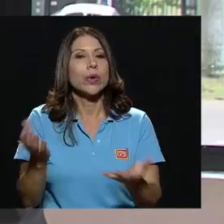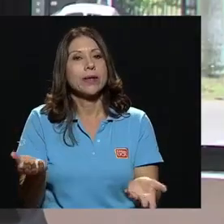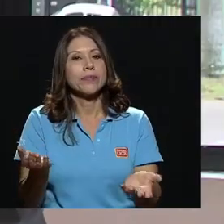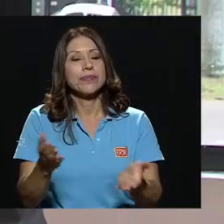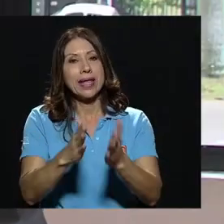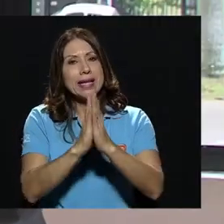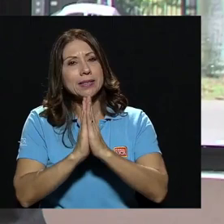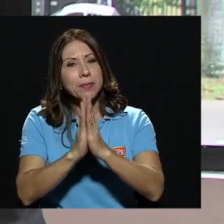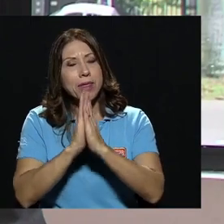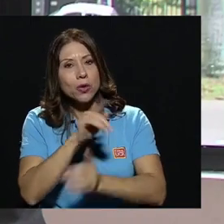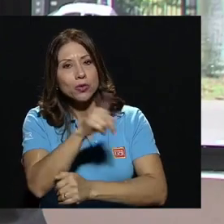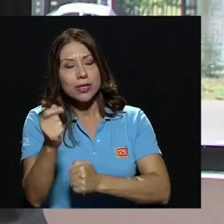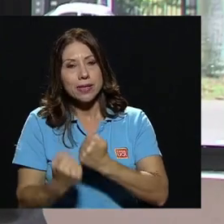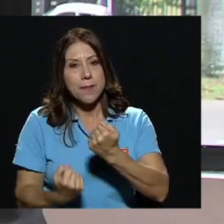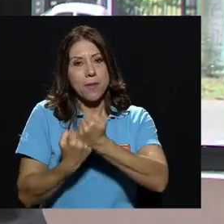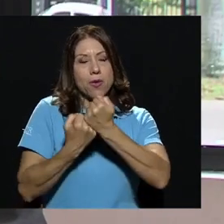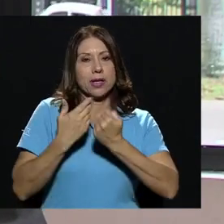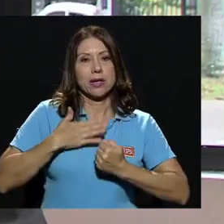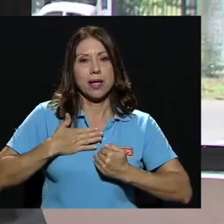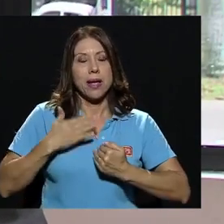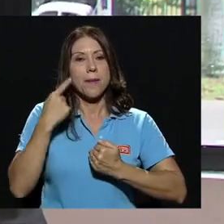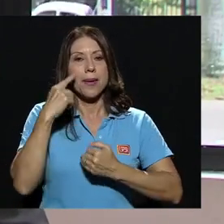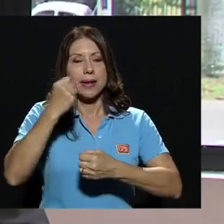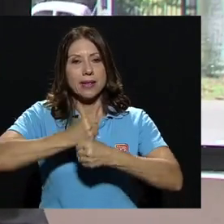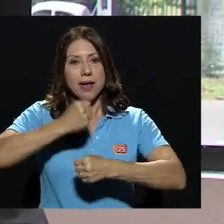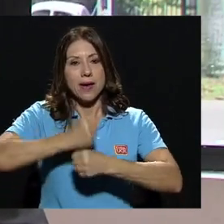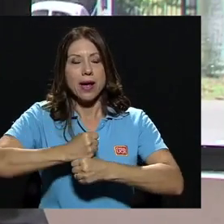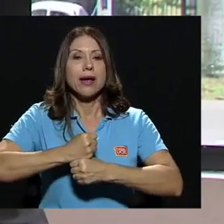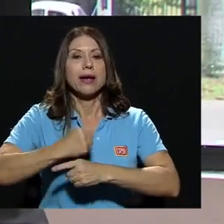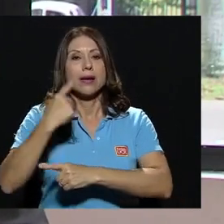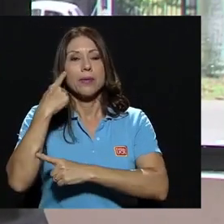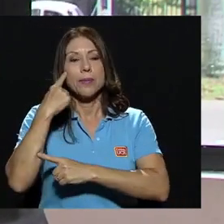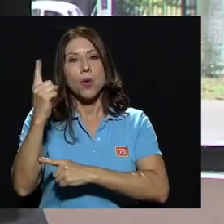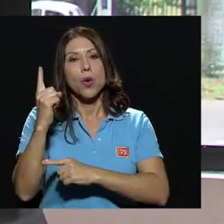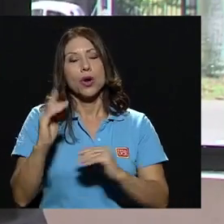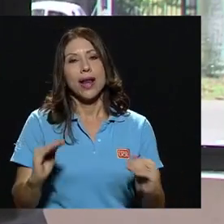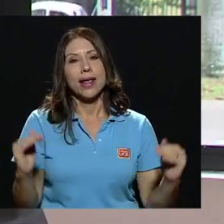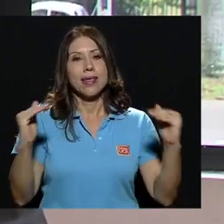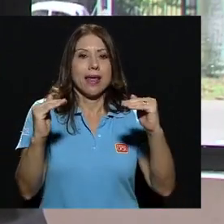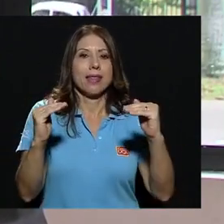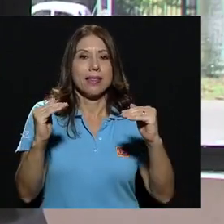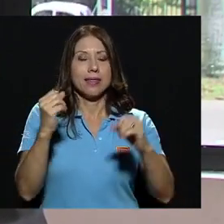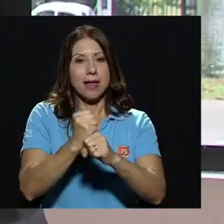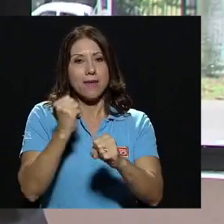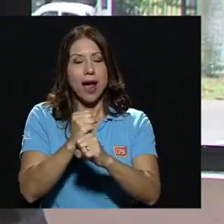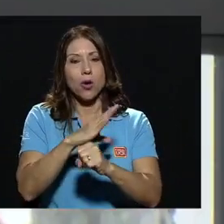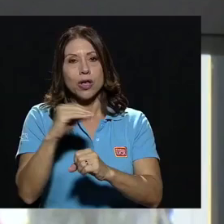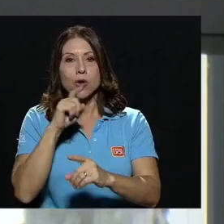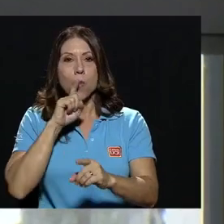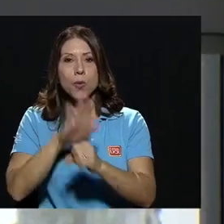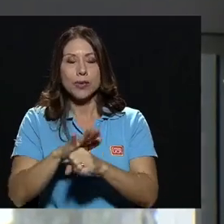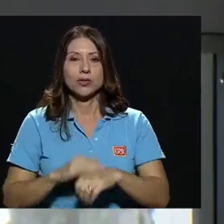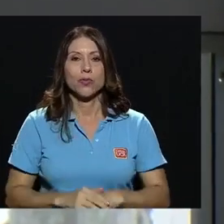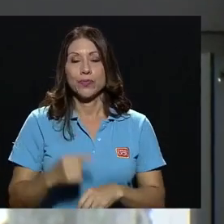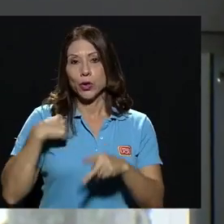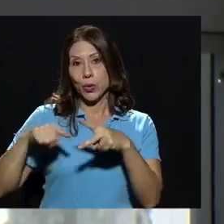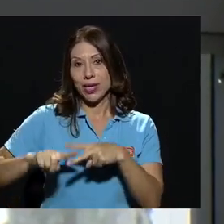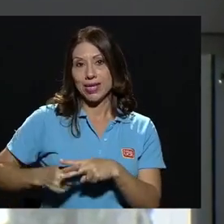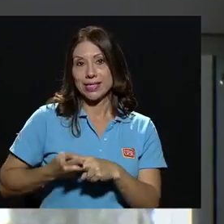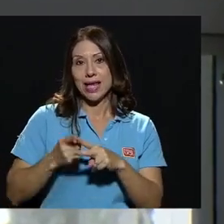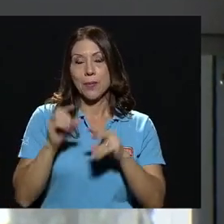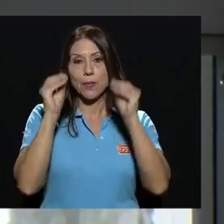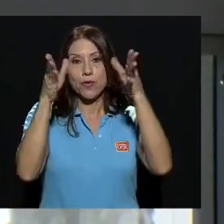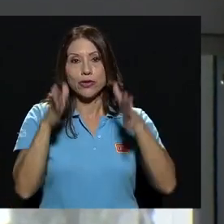les pido que me apoyen para trabajar por la equidad, trabajo y compromiso. Yo inicié como